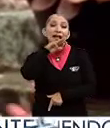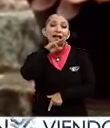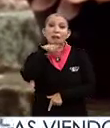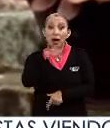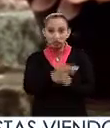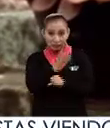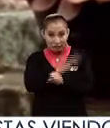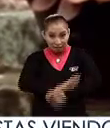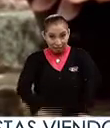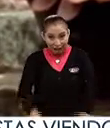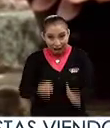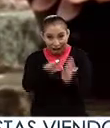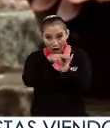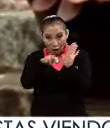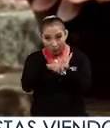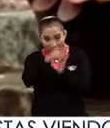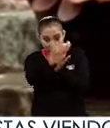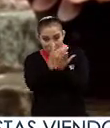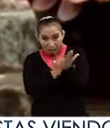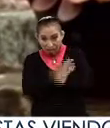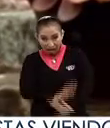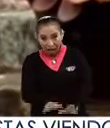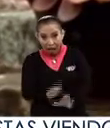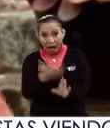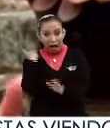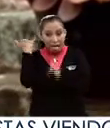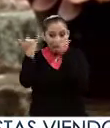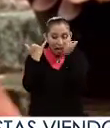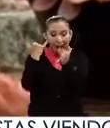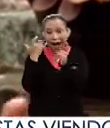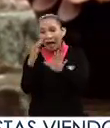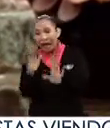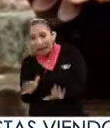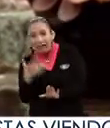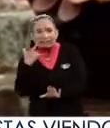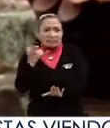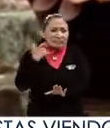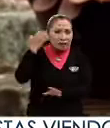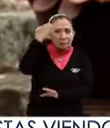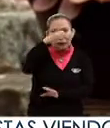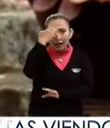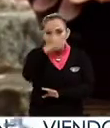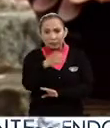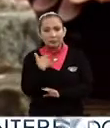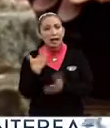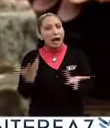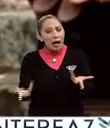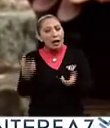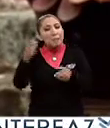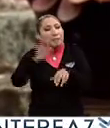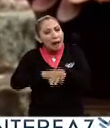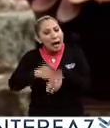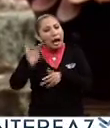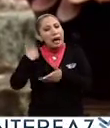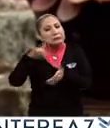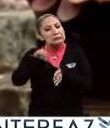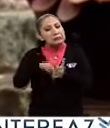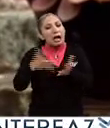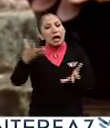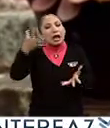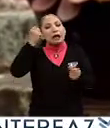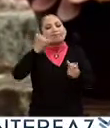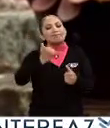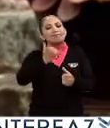no es suficiente el marco normativo, las iniciativas, los esfuerzos, las experiencias nos dan muchas lecciones